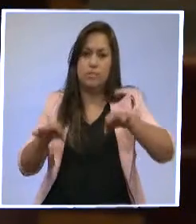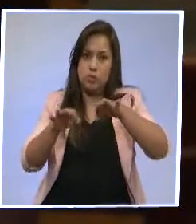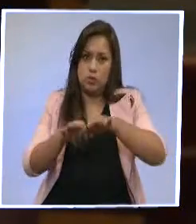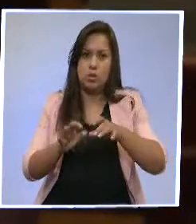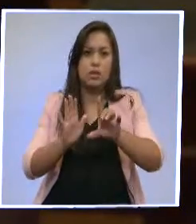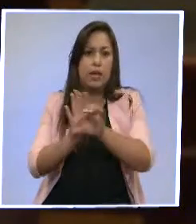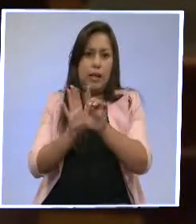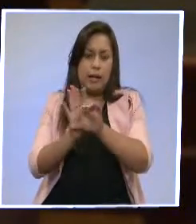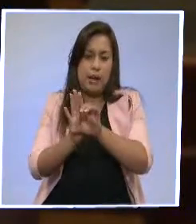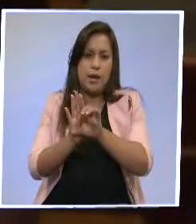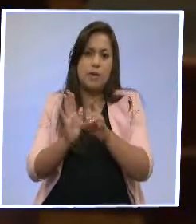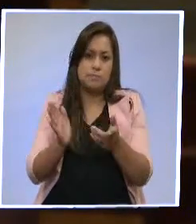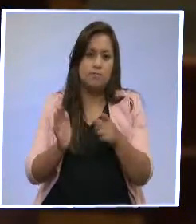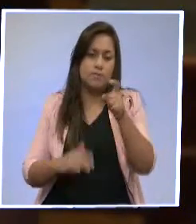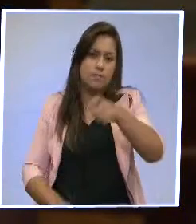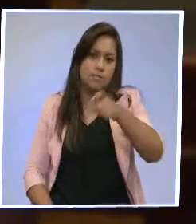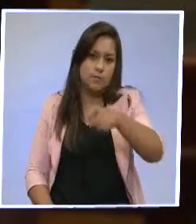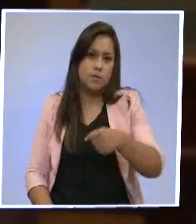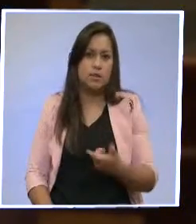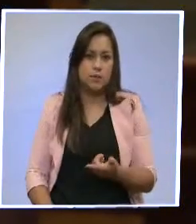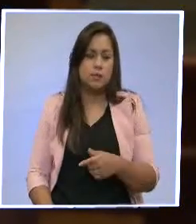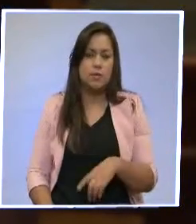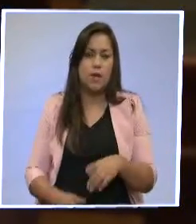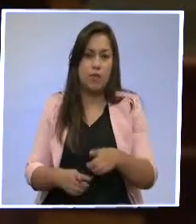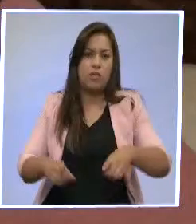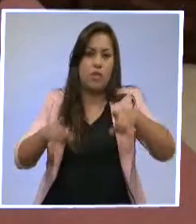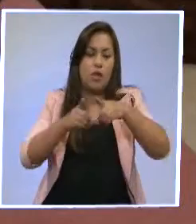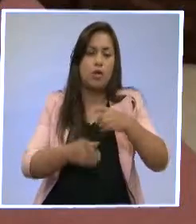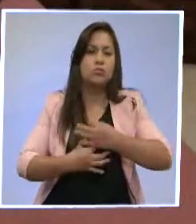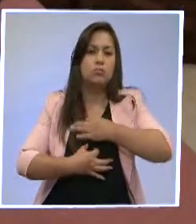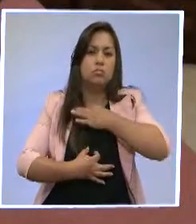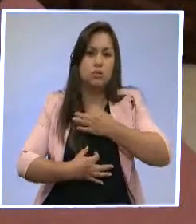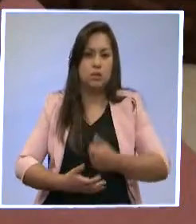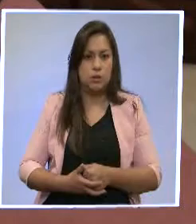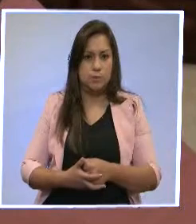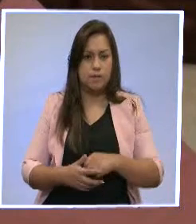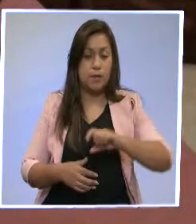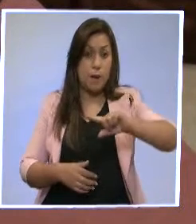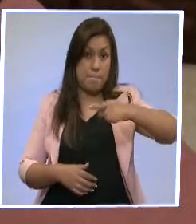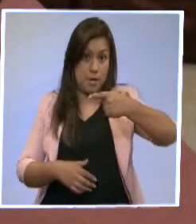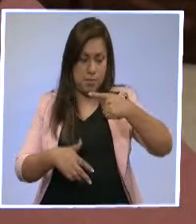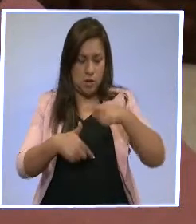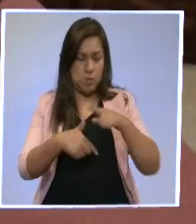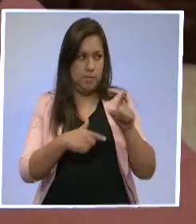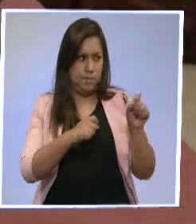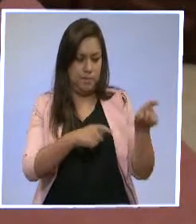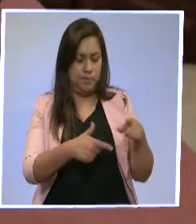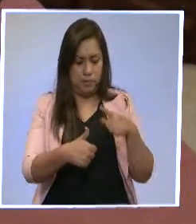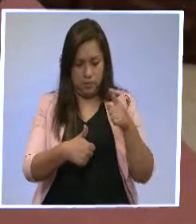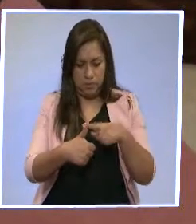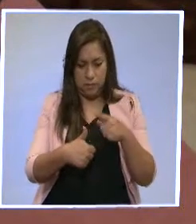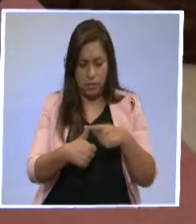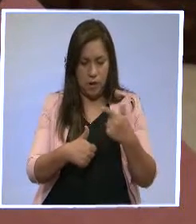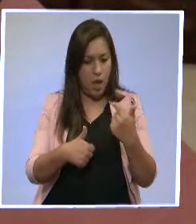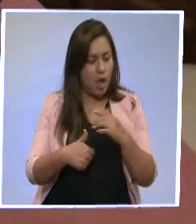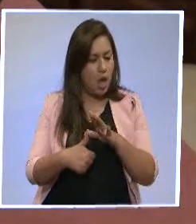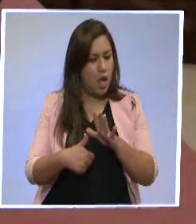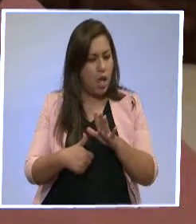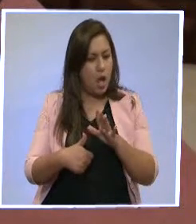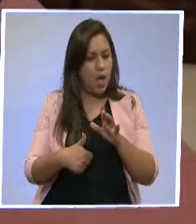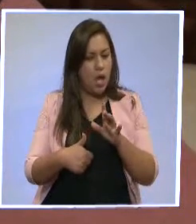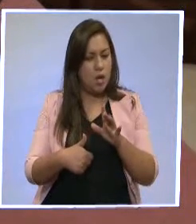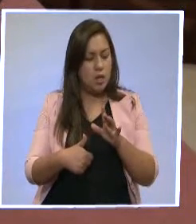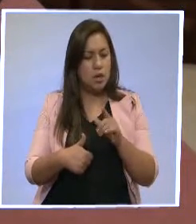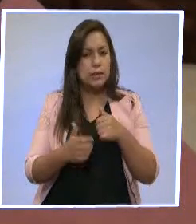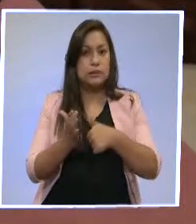orgánica de datos civiles. Vamos desmenuzando algunos datos. El primero, entiendo que ya no se va a llamar en función de esta ley